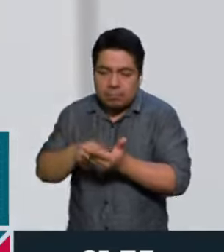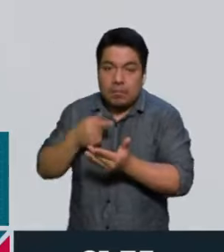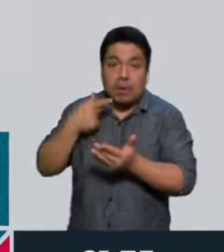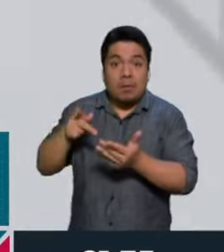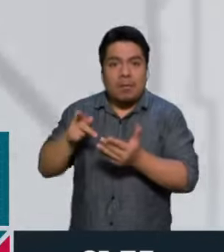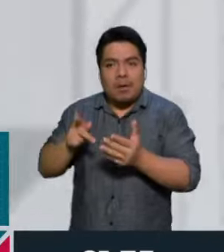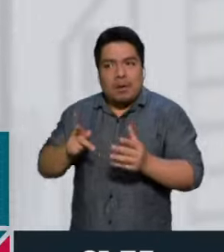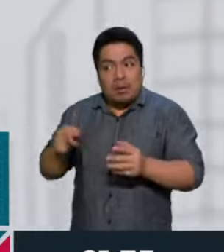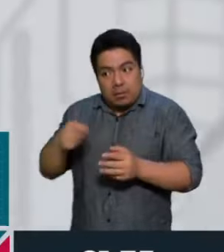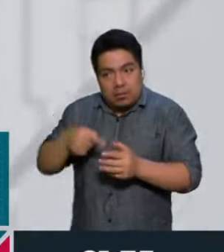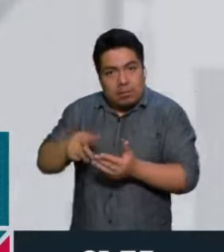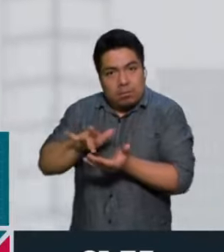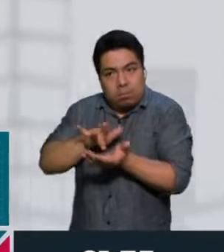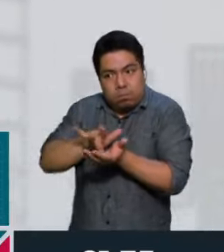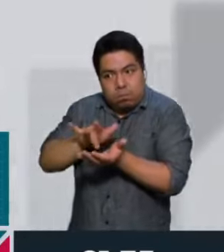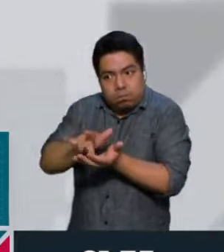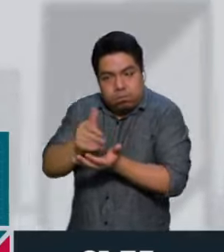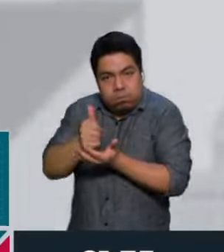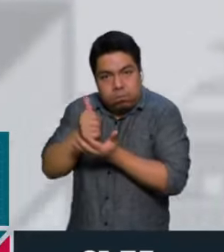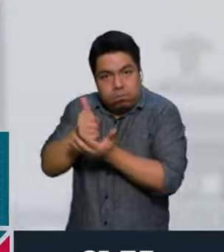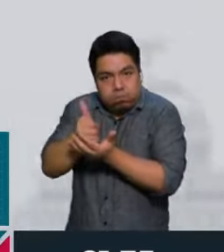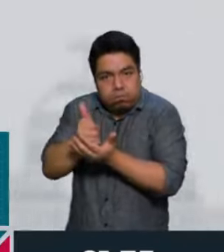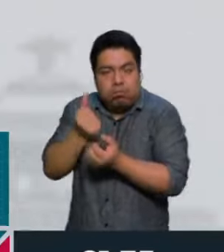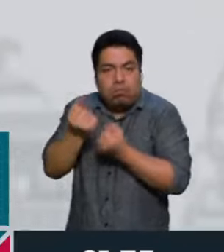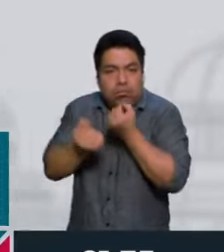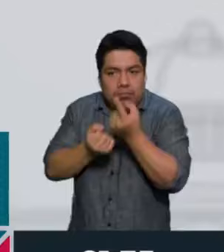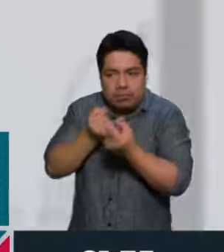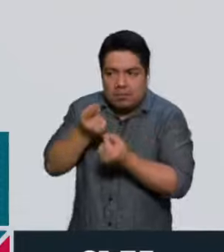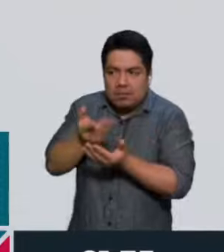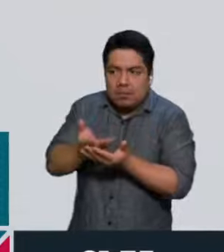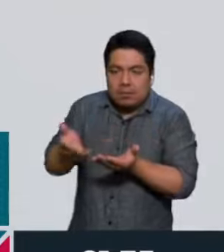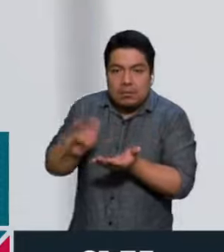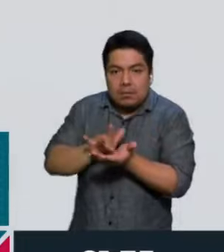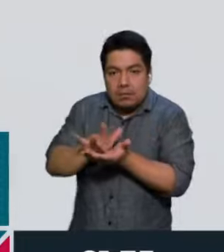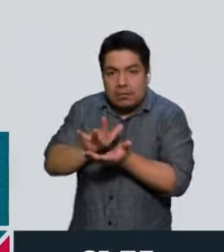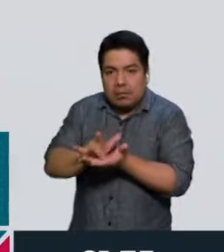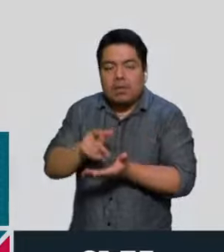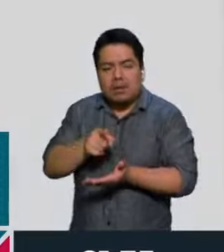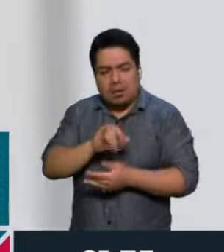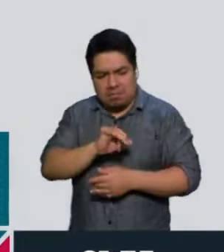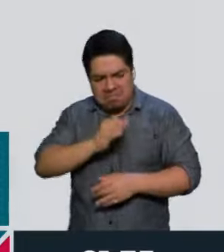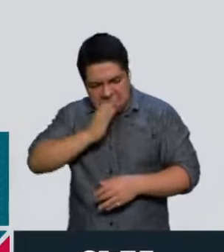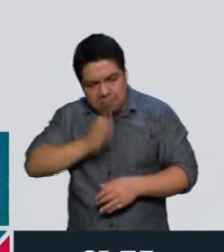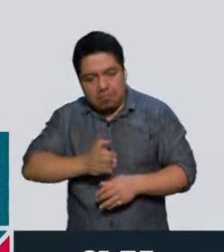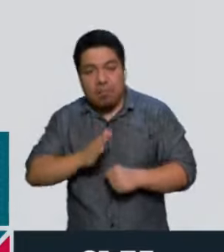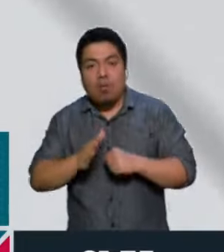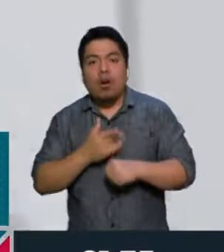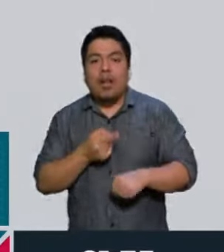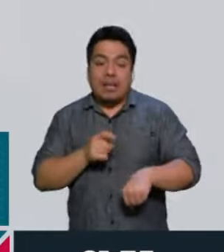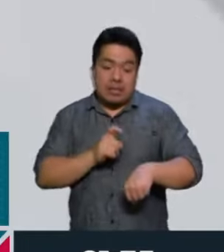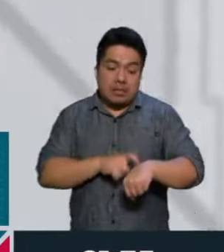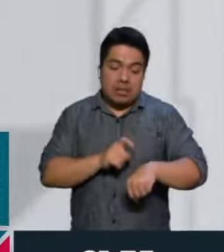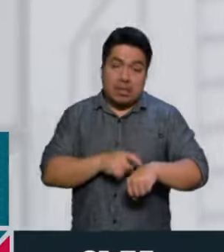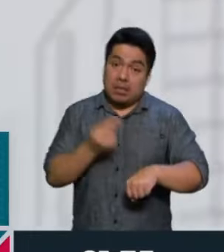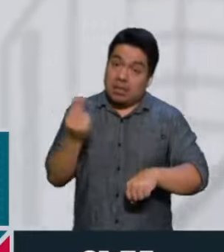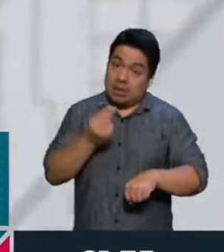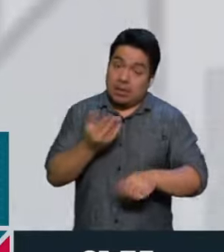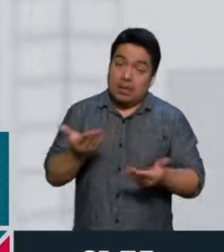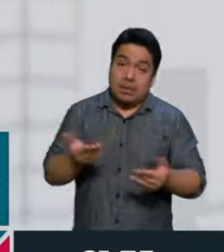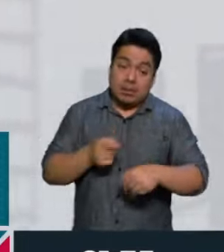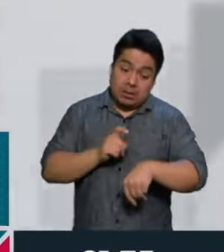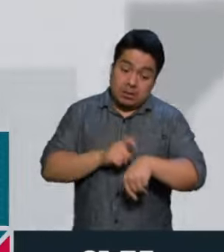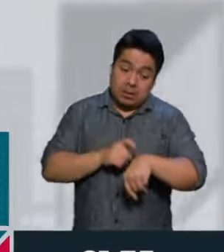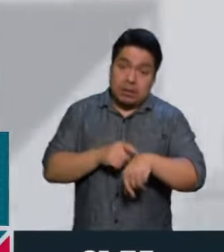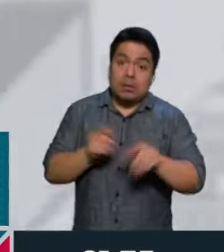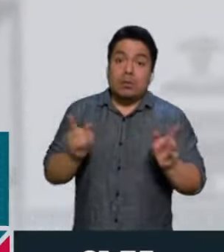la magnitud de quienes se han, digamos, han dado su aval porque hay prisa. Hay prisa en el sentido de que el tiempo